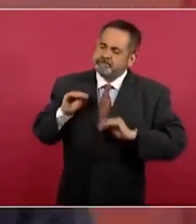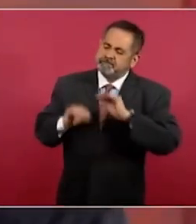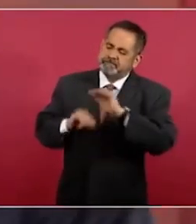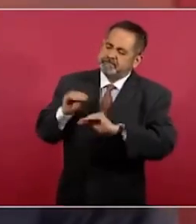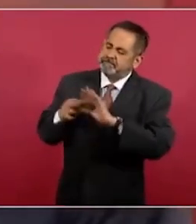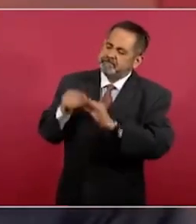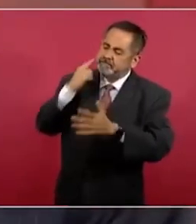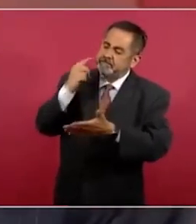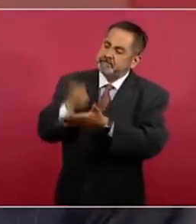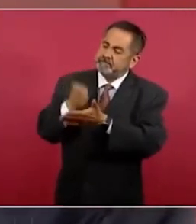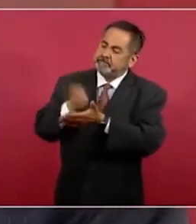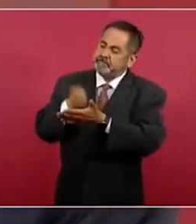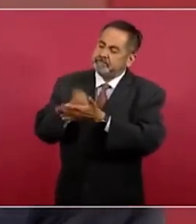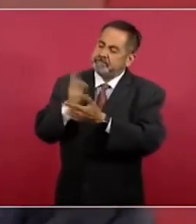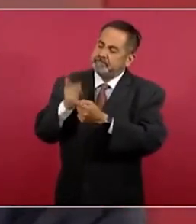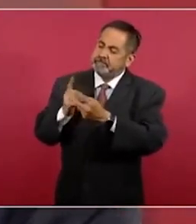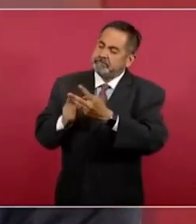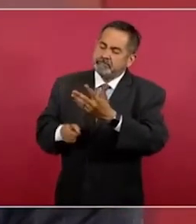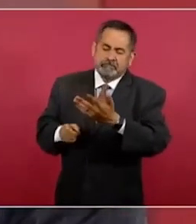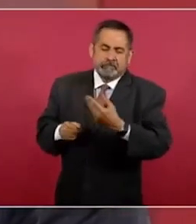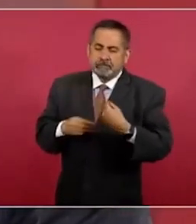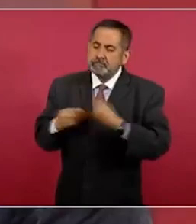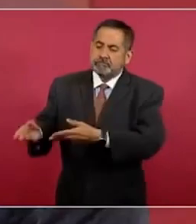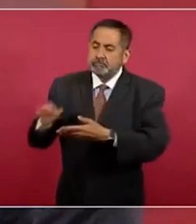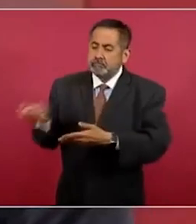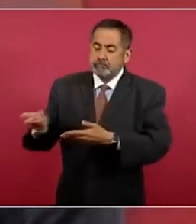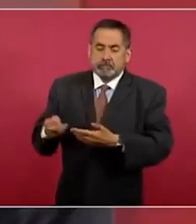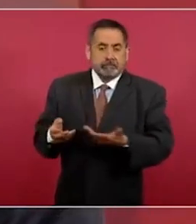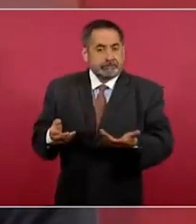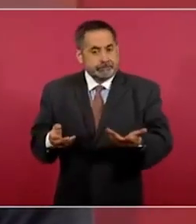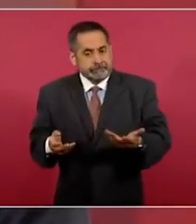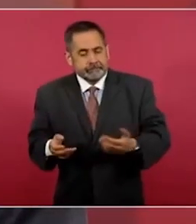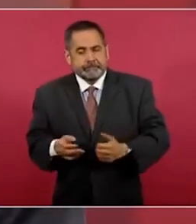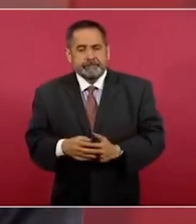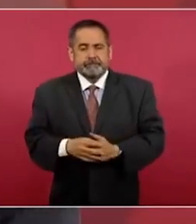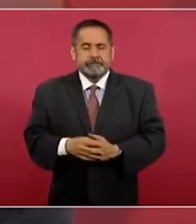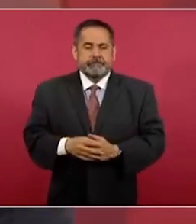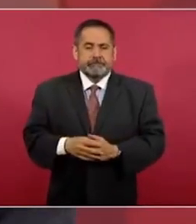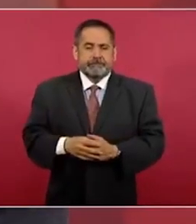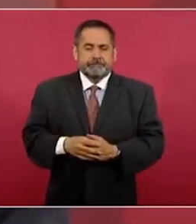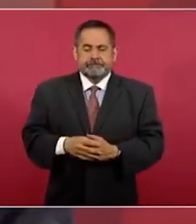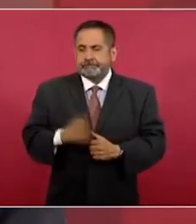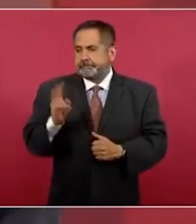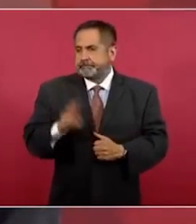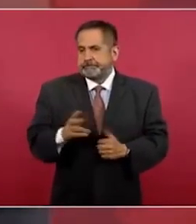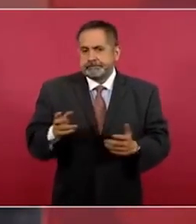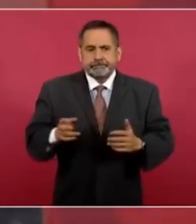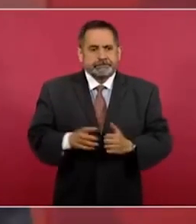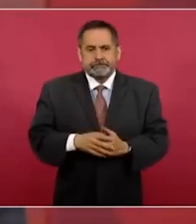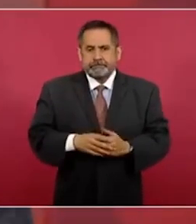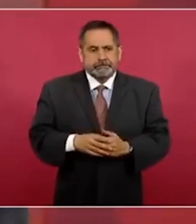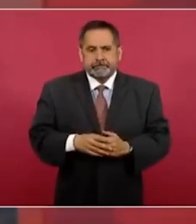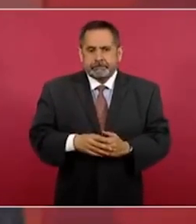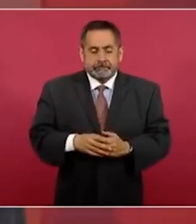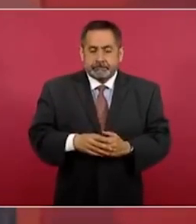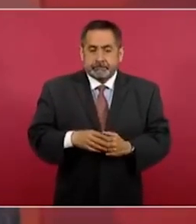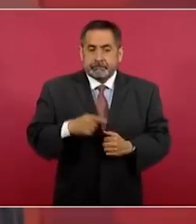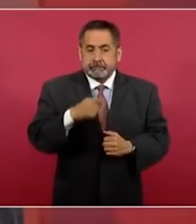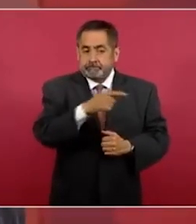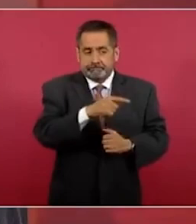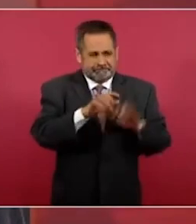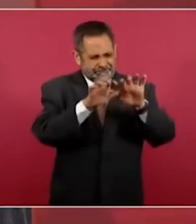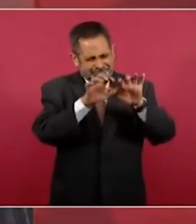es más lo que se escribió